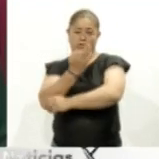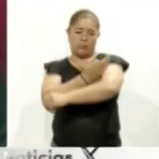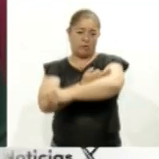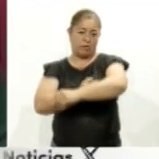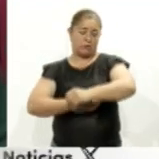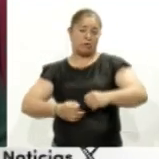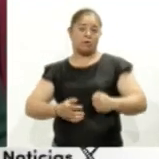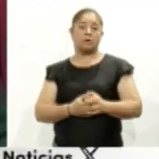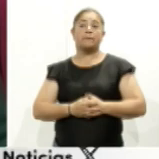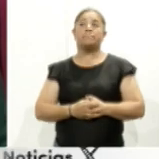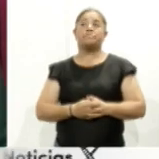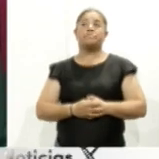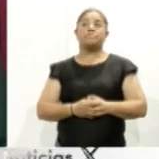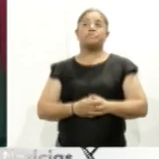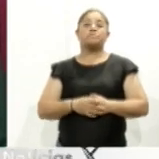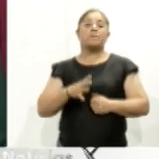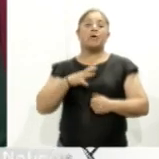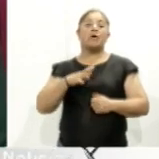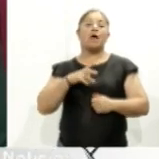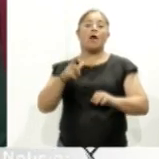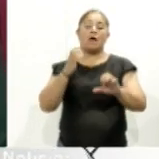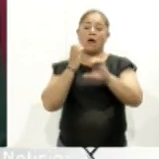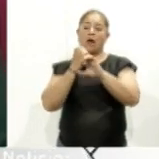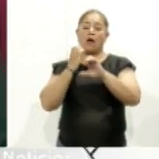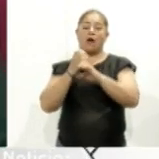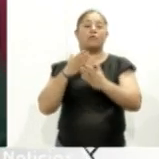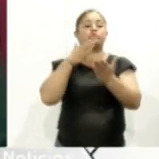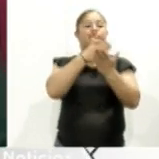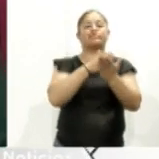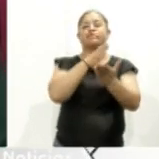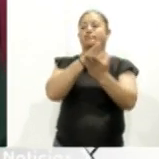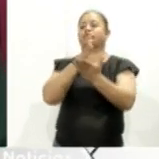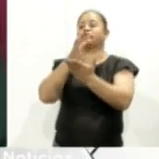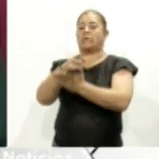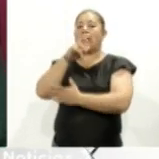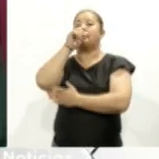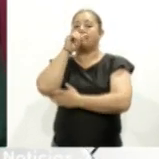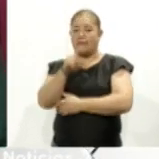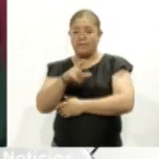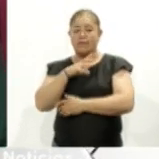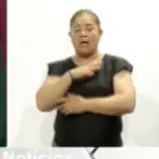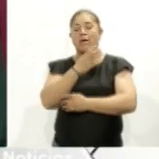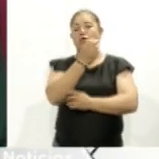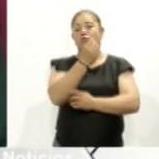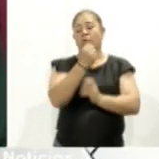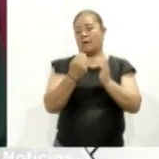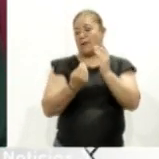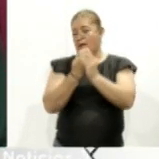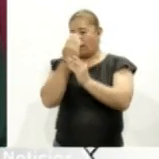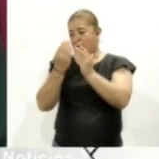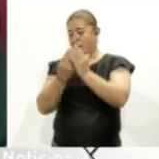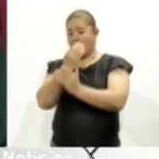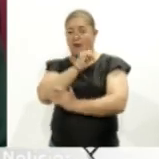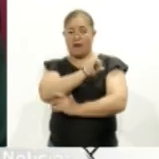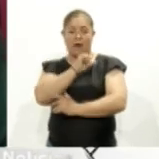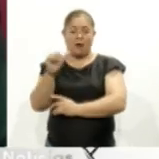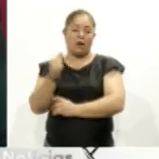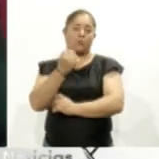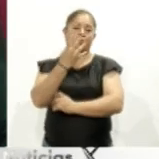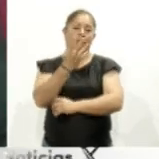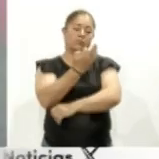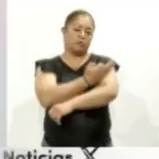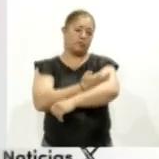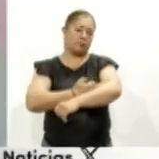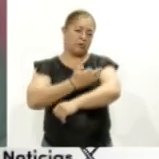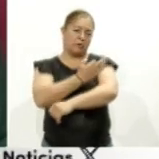Y si fue en uno de los carritos que visitó alguna de sus localidades, también están de 9 de la mañana a 4 de la